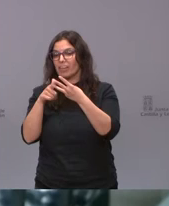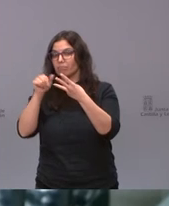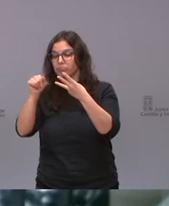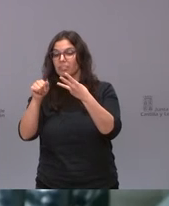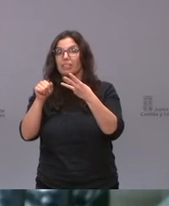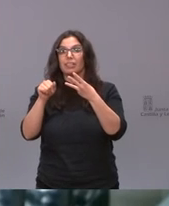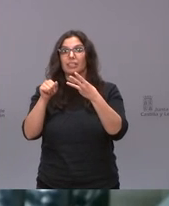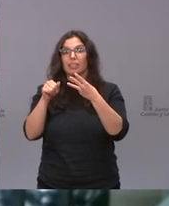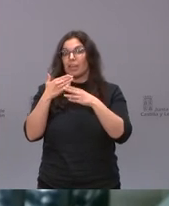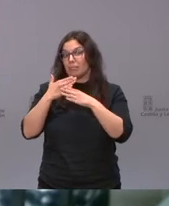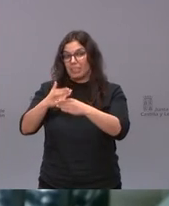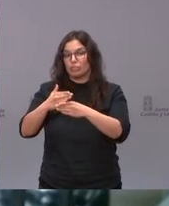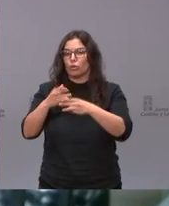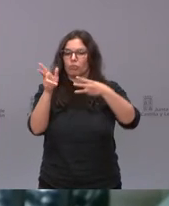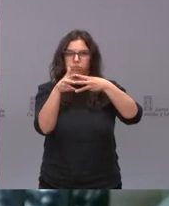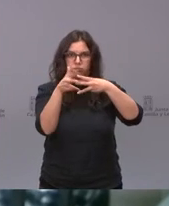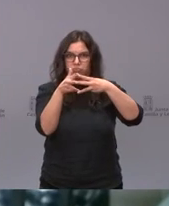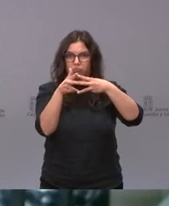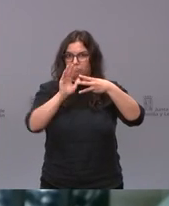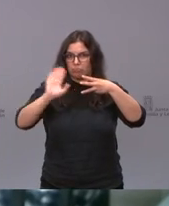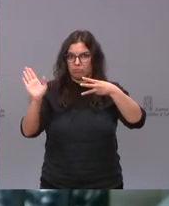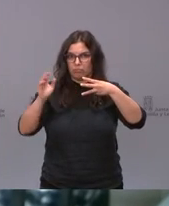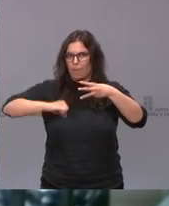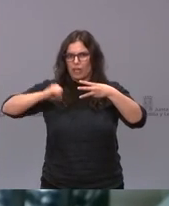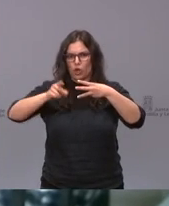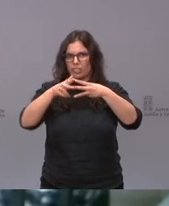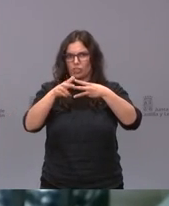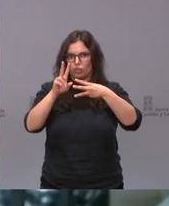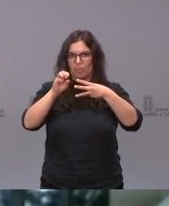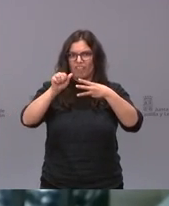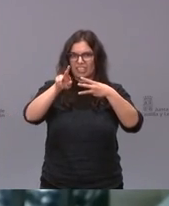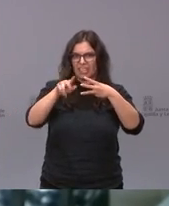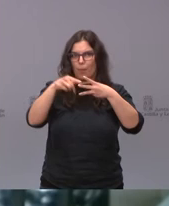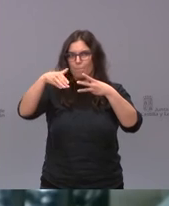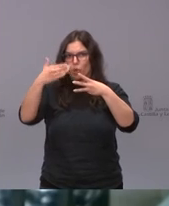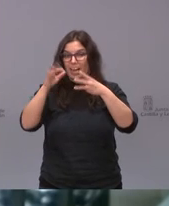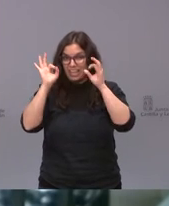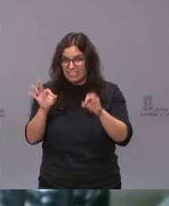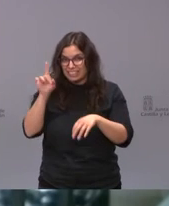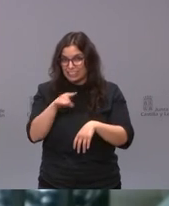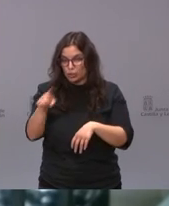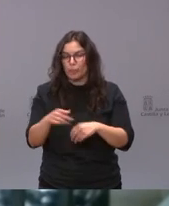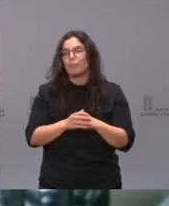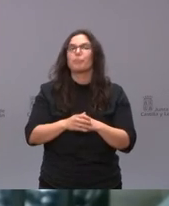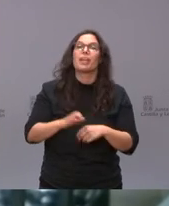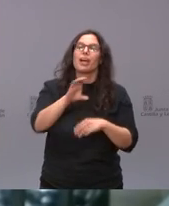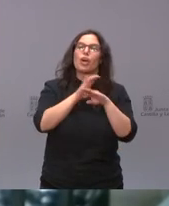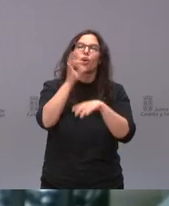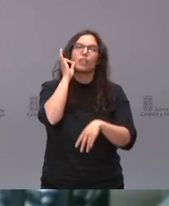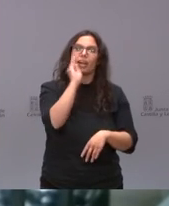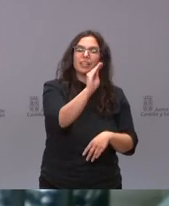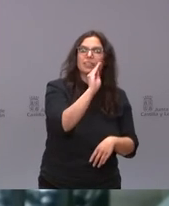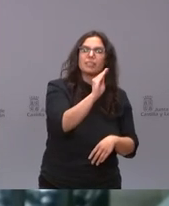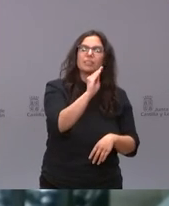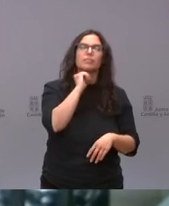más de 80 Pfizer y Moderna no sé si si es así y a la consejera de familia le